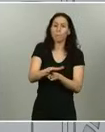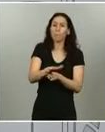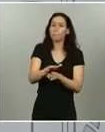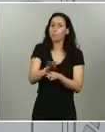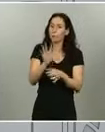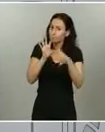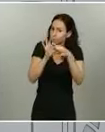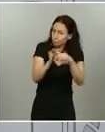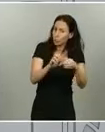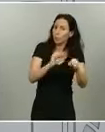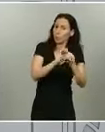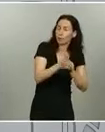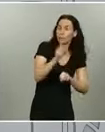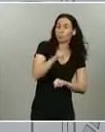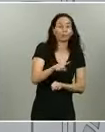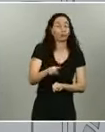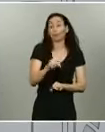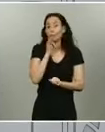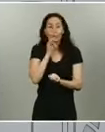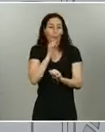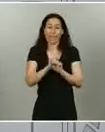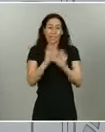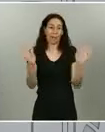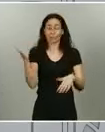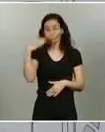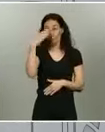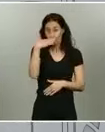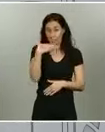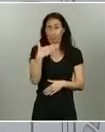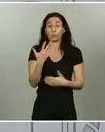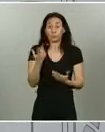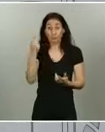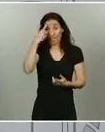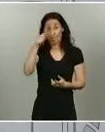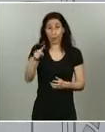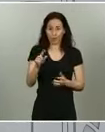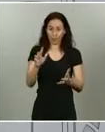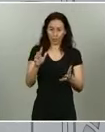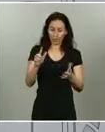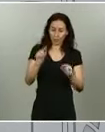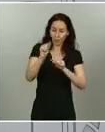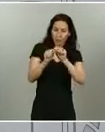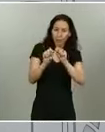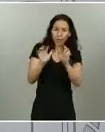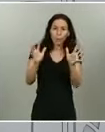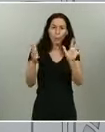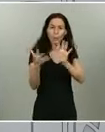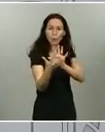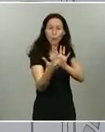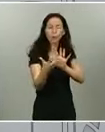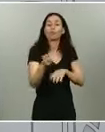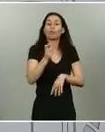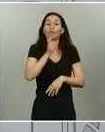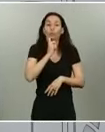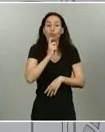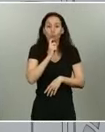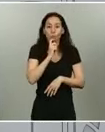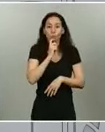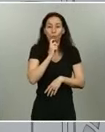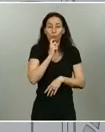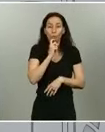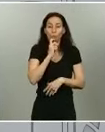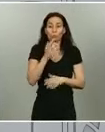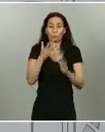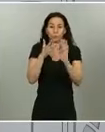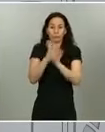más sólida que nos permite valorar mejor la evolución y cómo están yendo las cosas son aquellas que nos permiten comparar unos datos